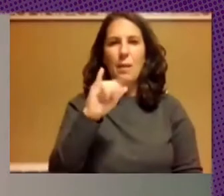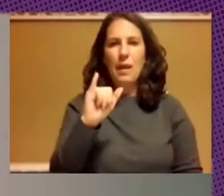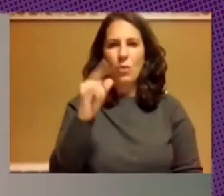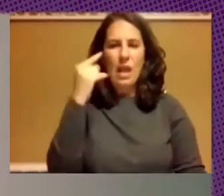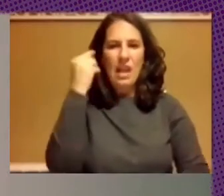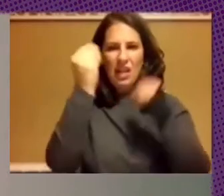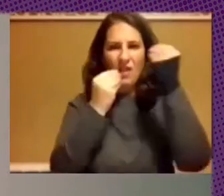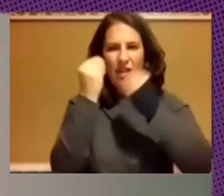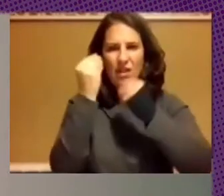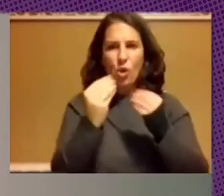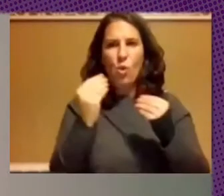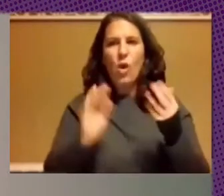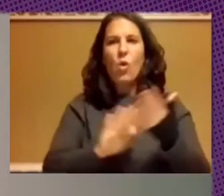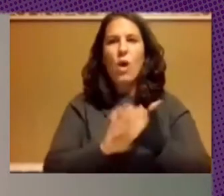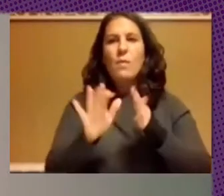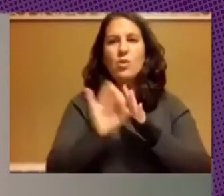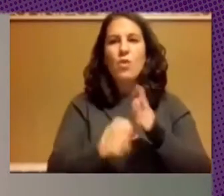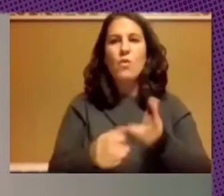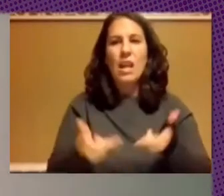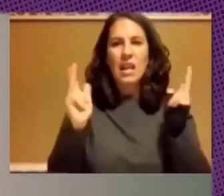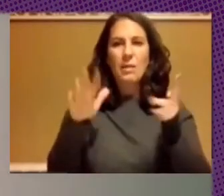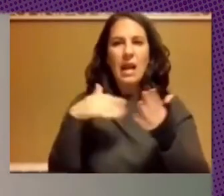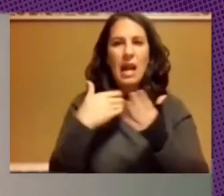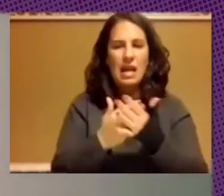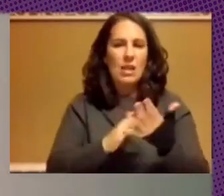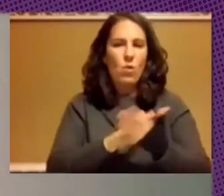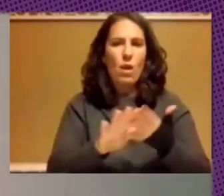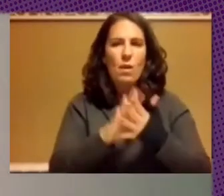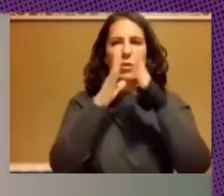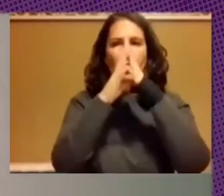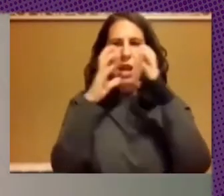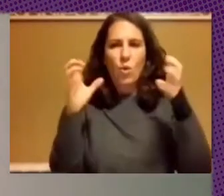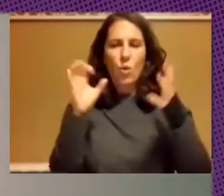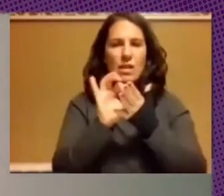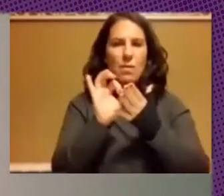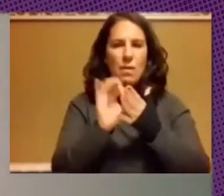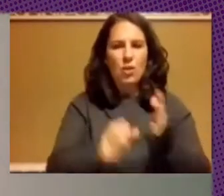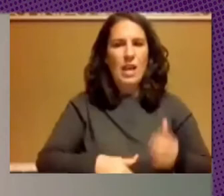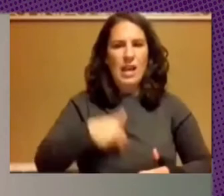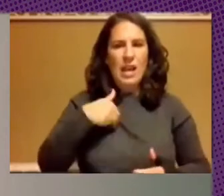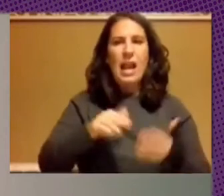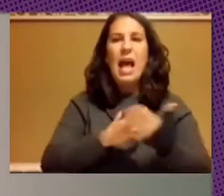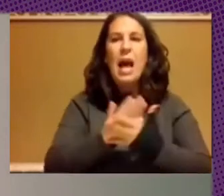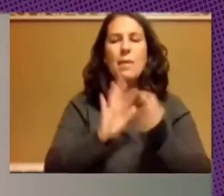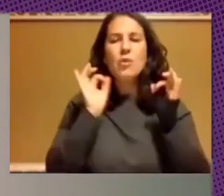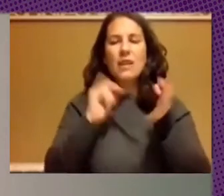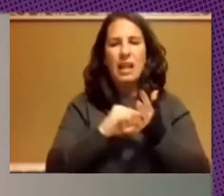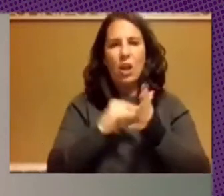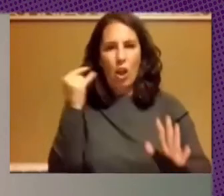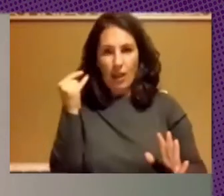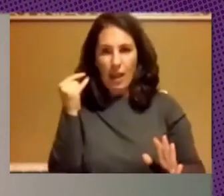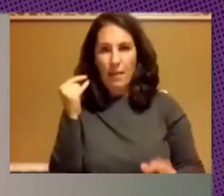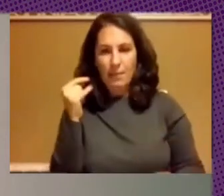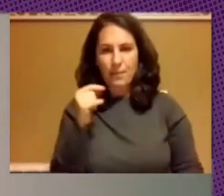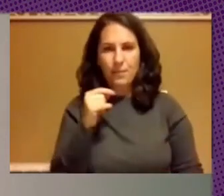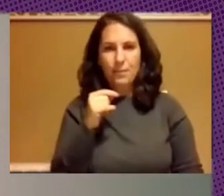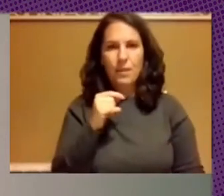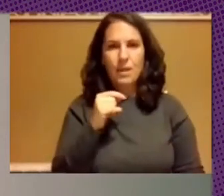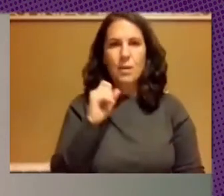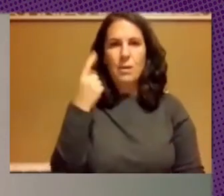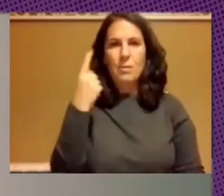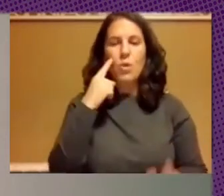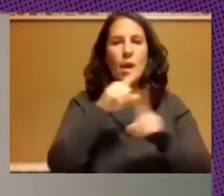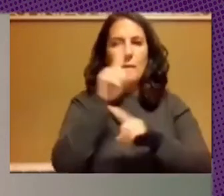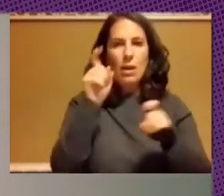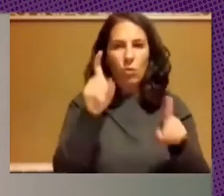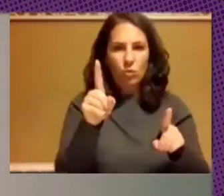cuando hablamos de software libre inclusive cuando hablamos de la nube o de servicio de la nube en general estamos hablando de tecnología primero una pregunta